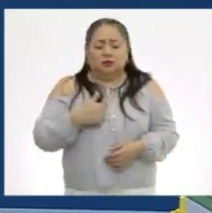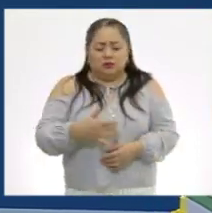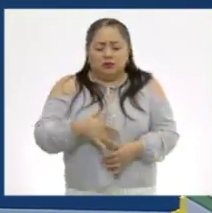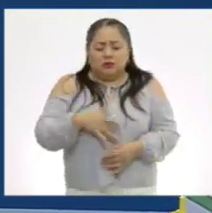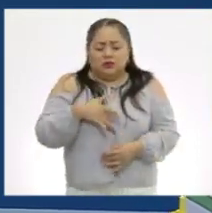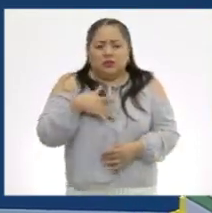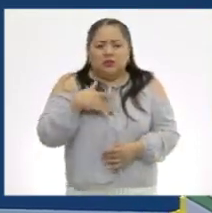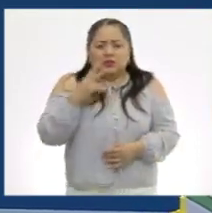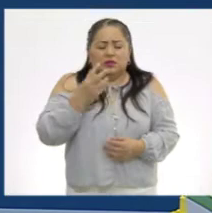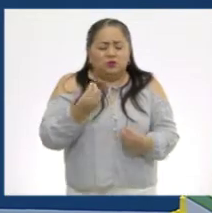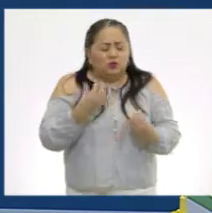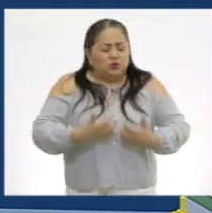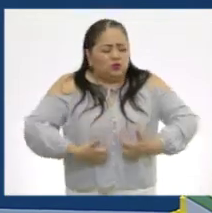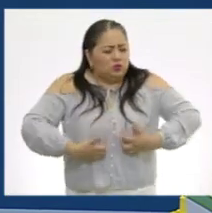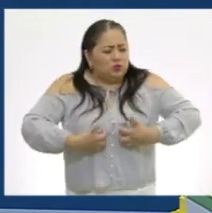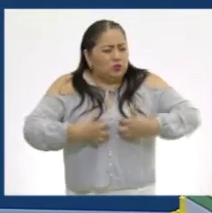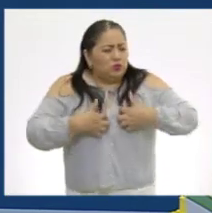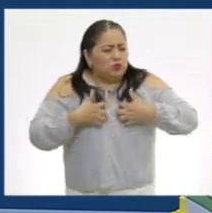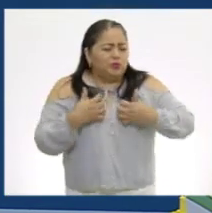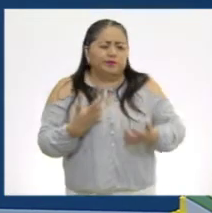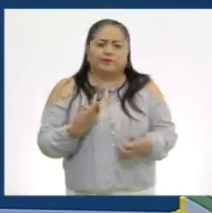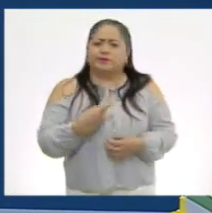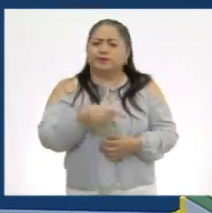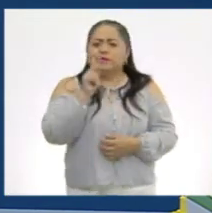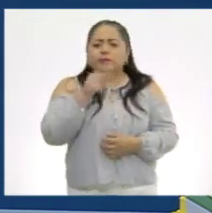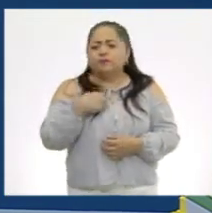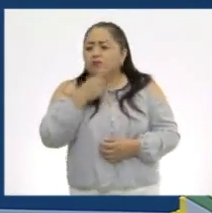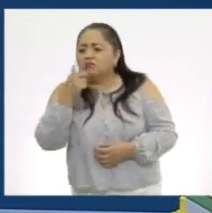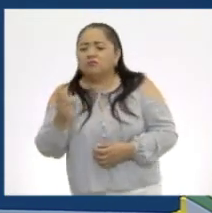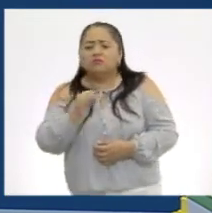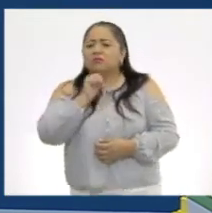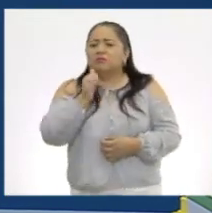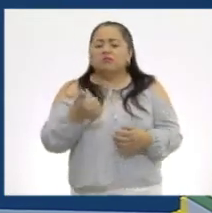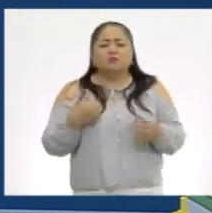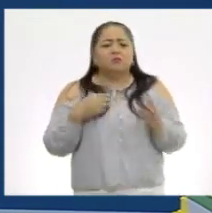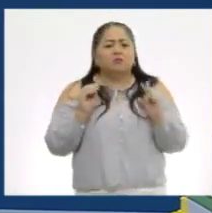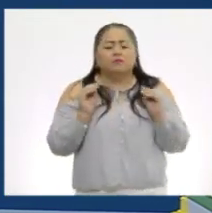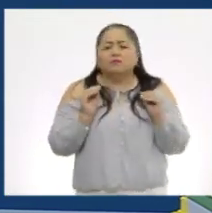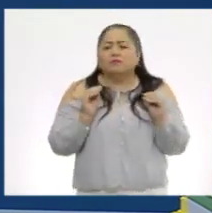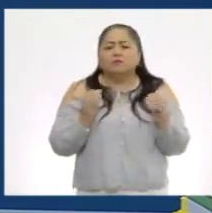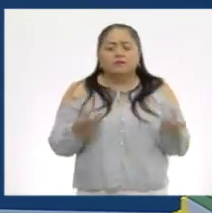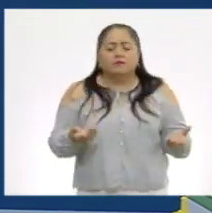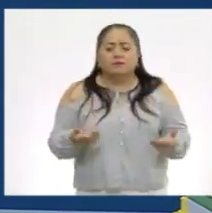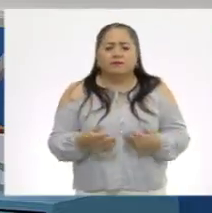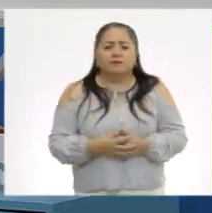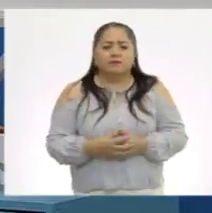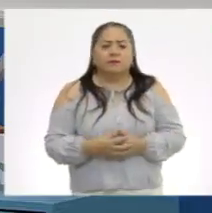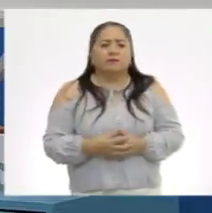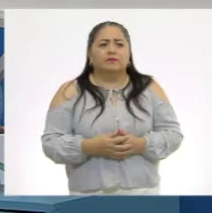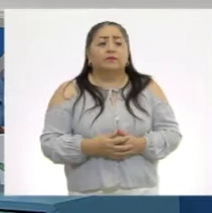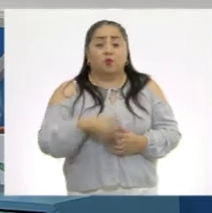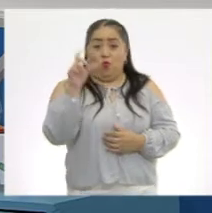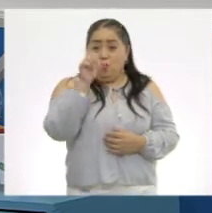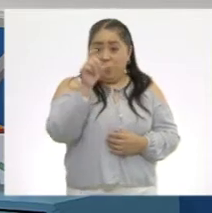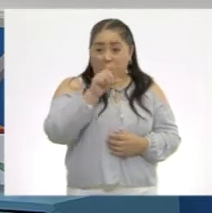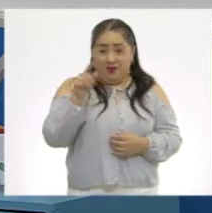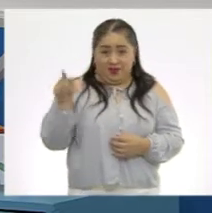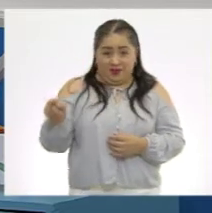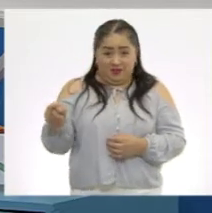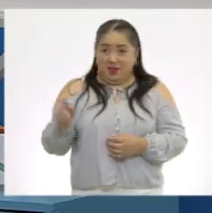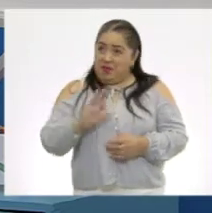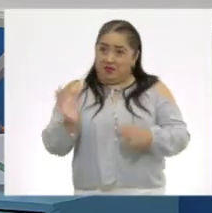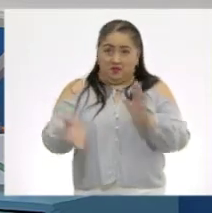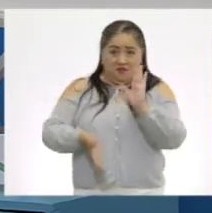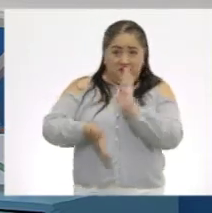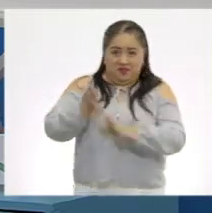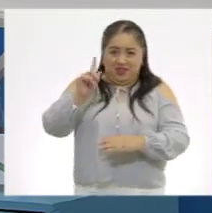mucho coraje, pero no le dije nada a mi prima. Ay, ya veo. Sí, cuando ella tuvo que